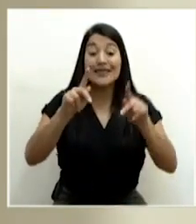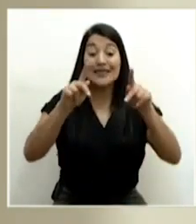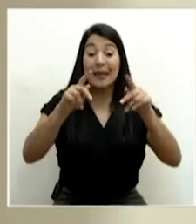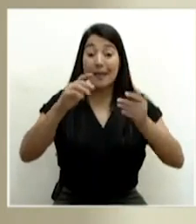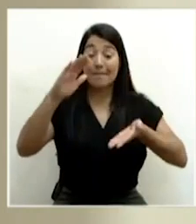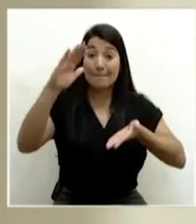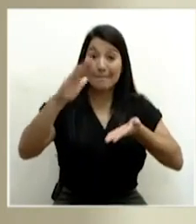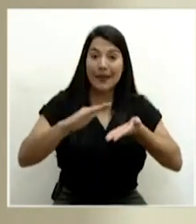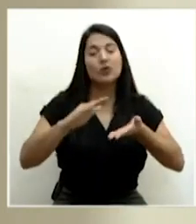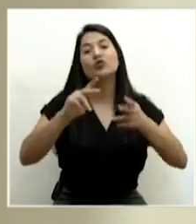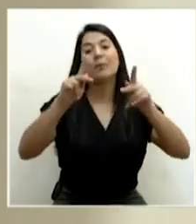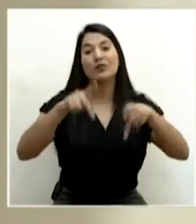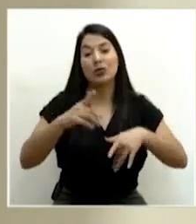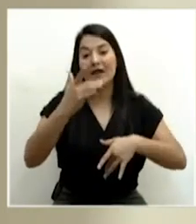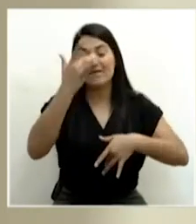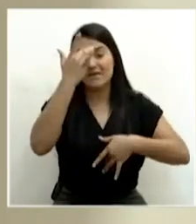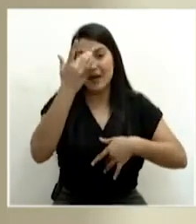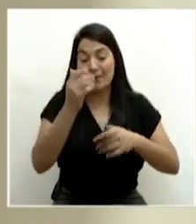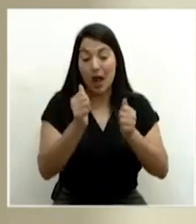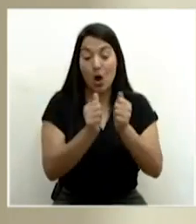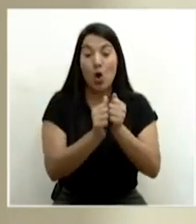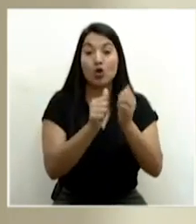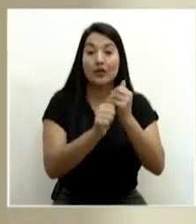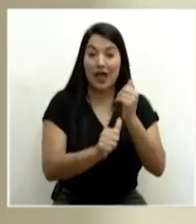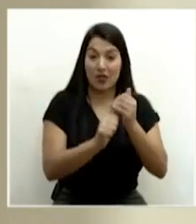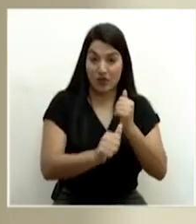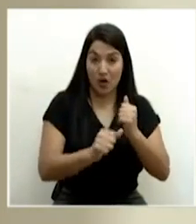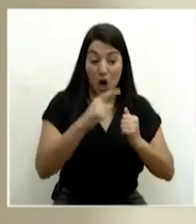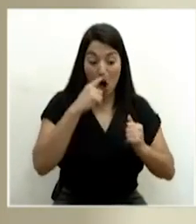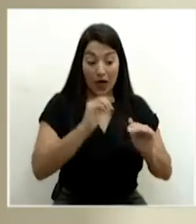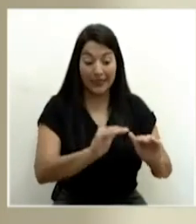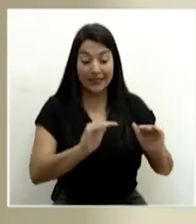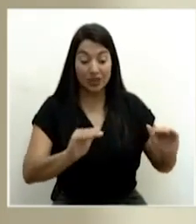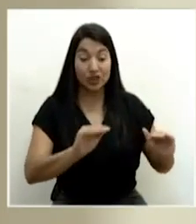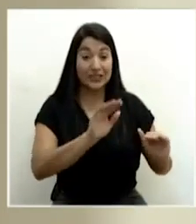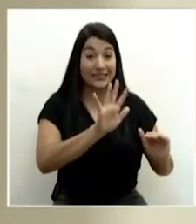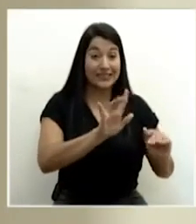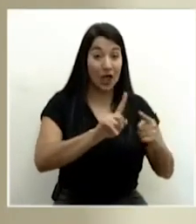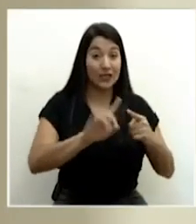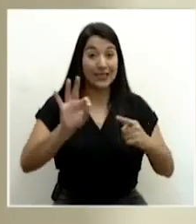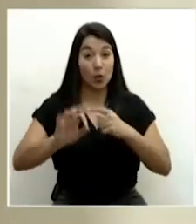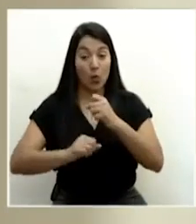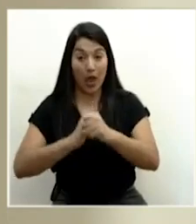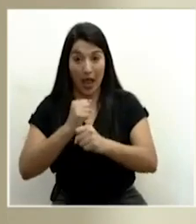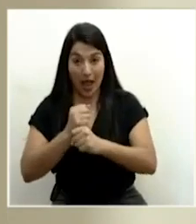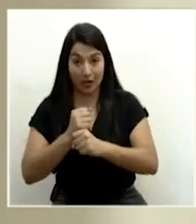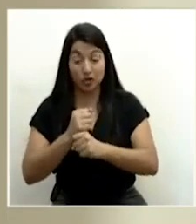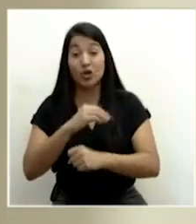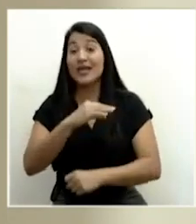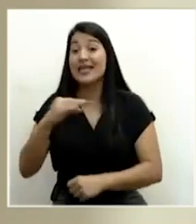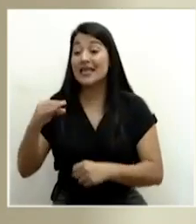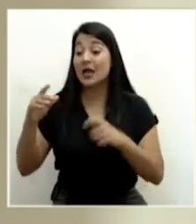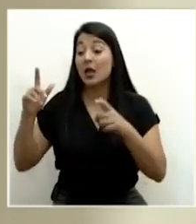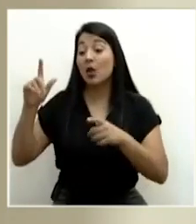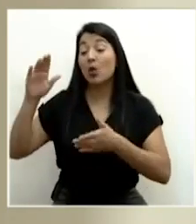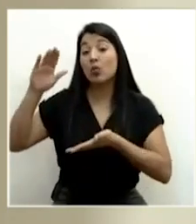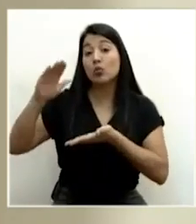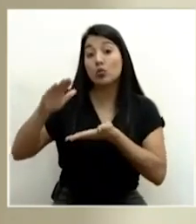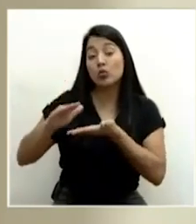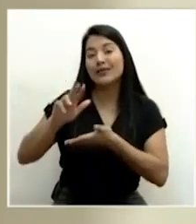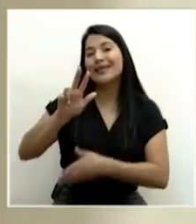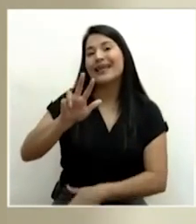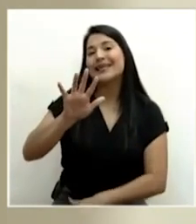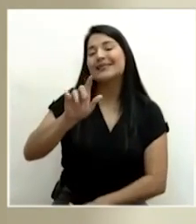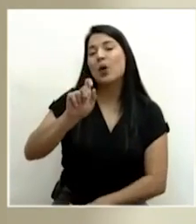de diarrea en niños de 5 a 9 años y una reducción del 35.6